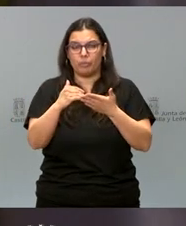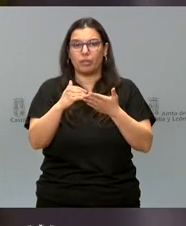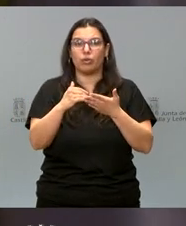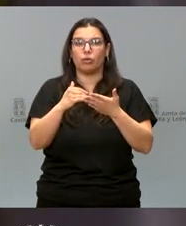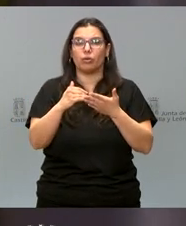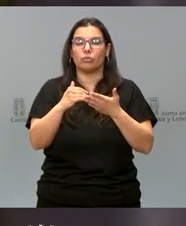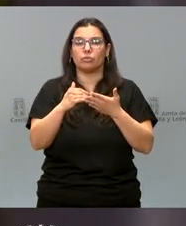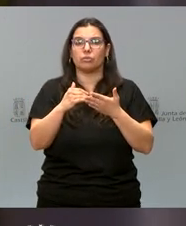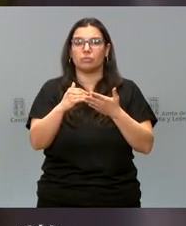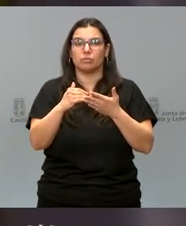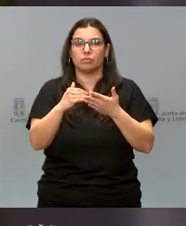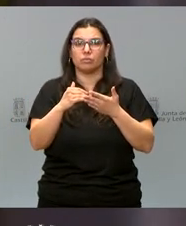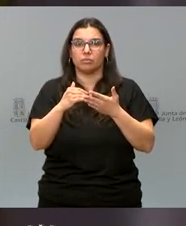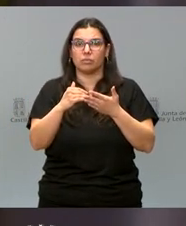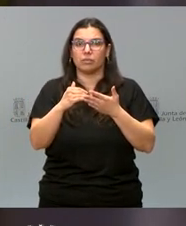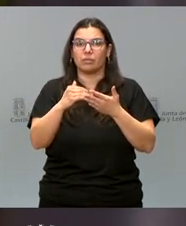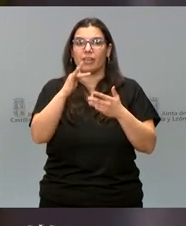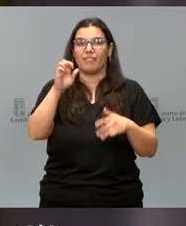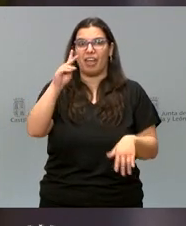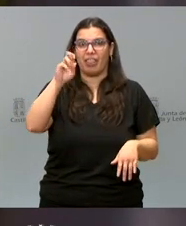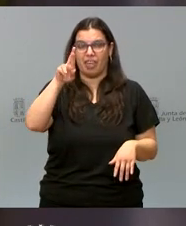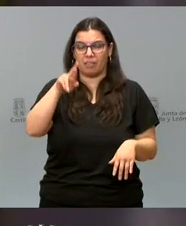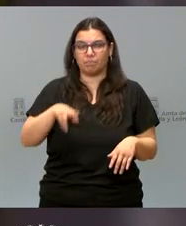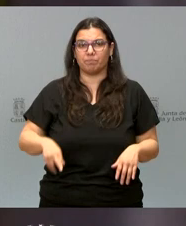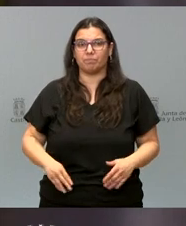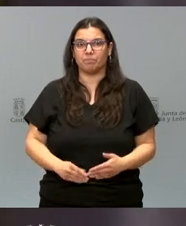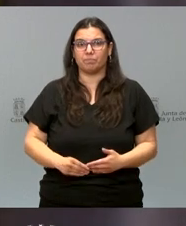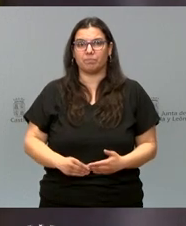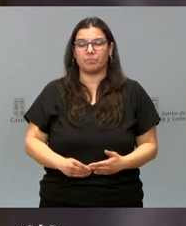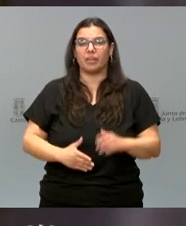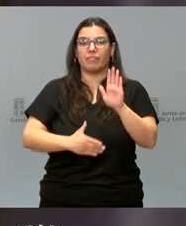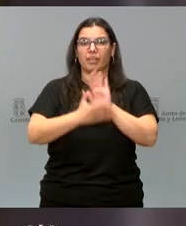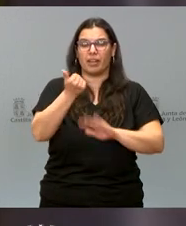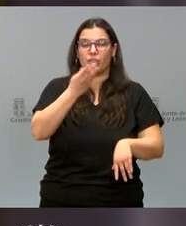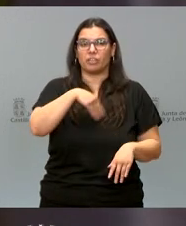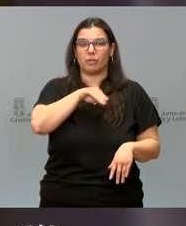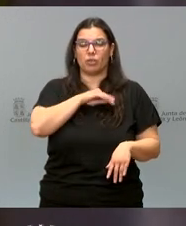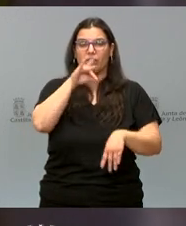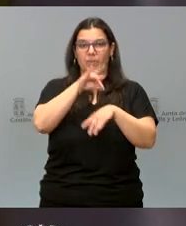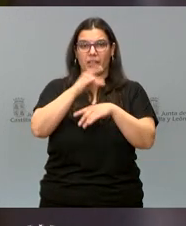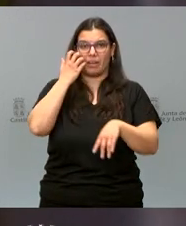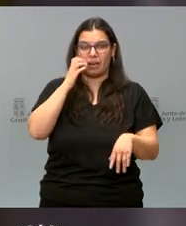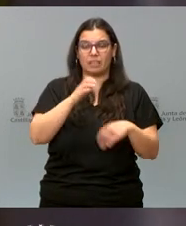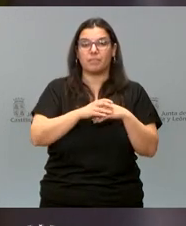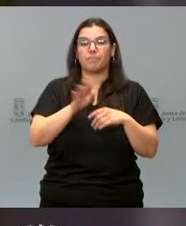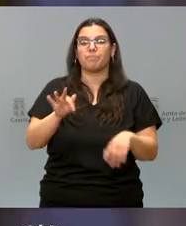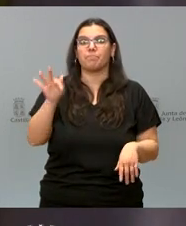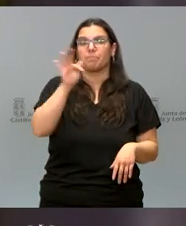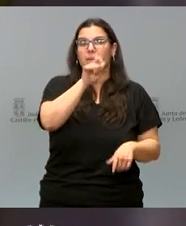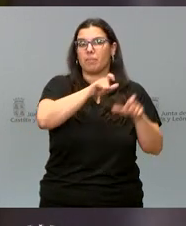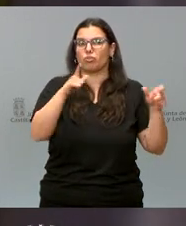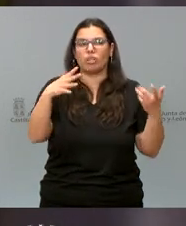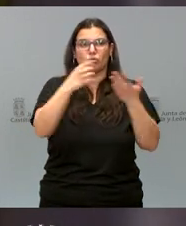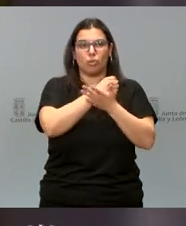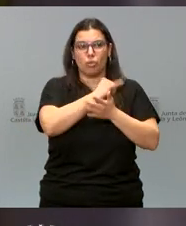FEDER, Federación Española de Enfermedades Raras, y a todas las personas que